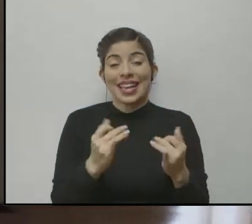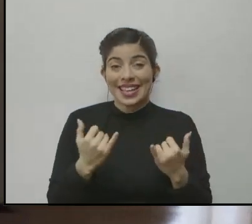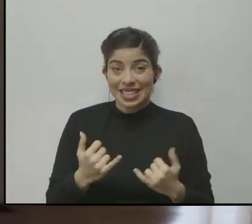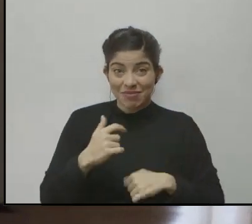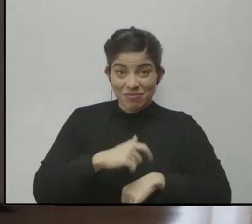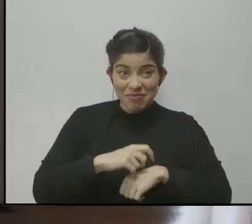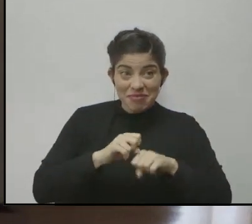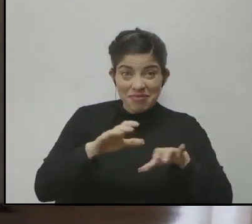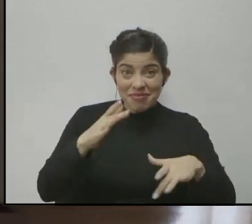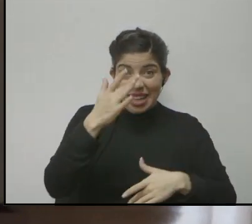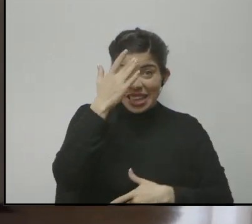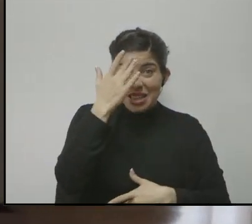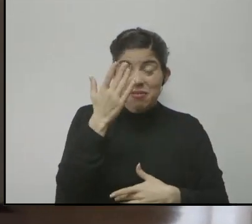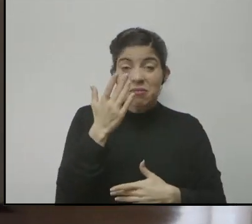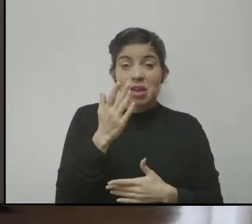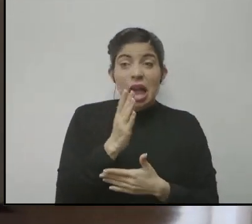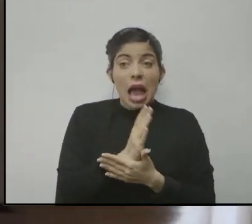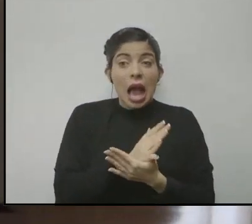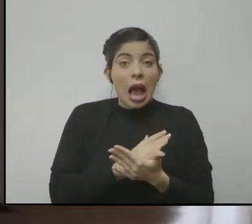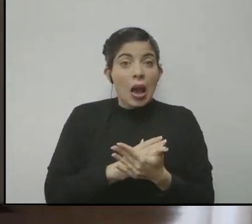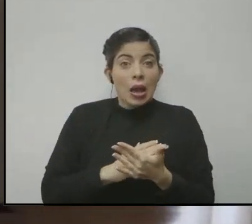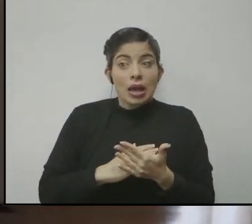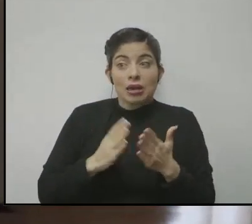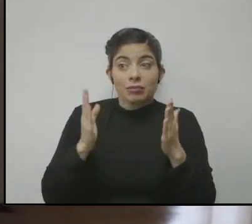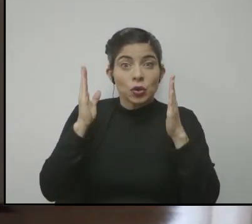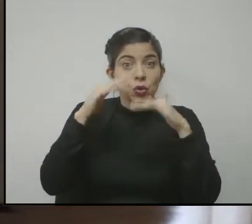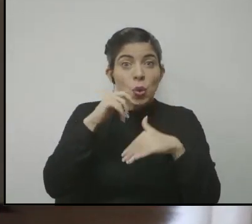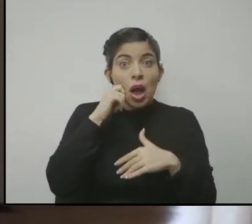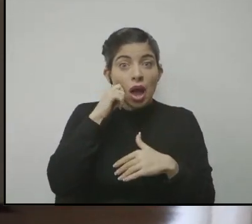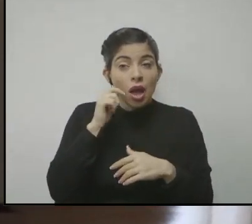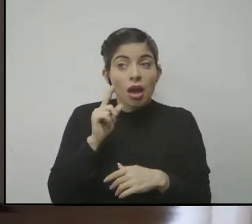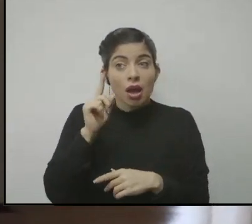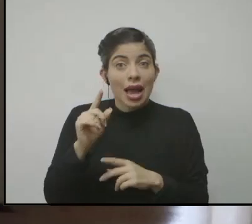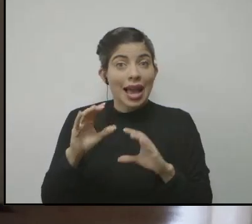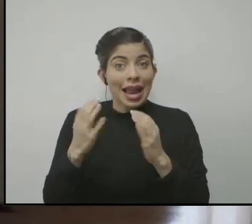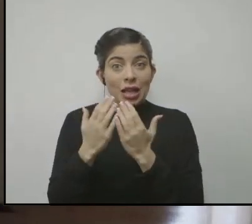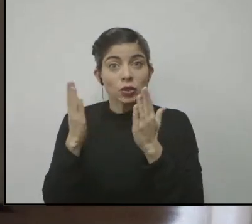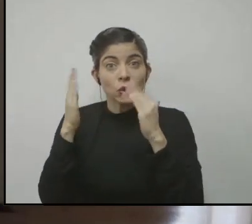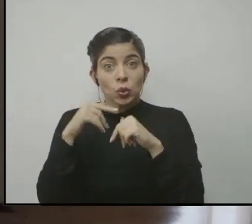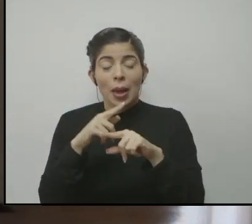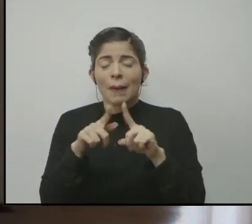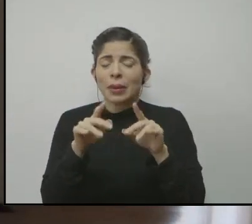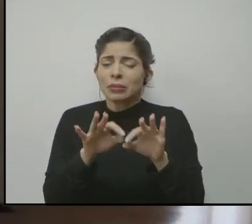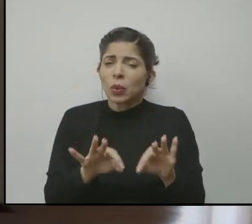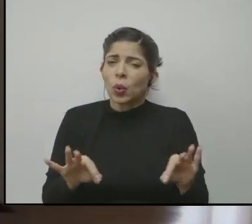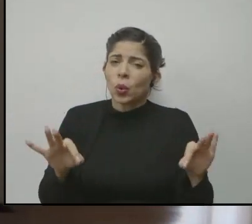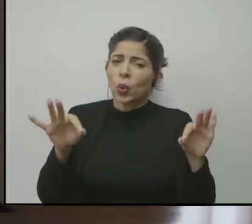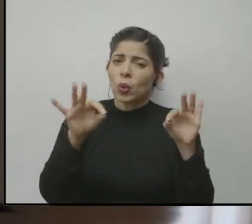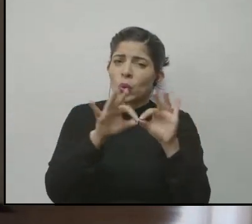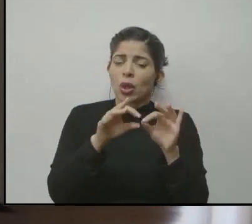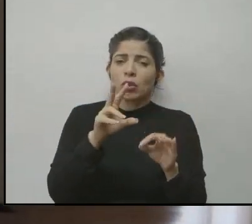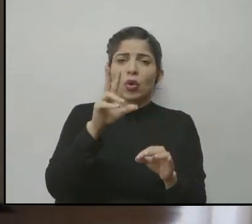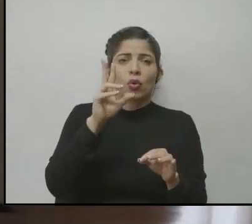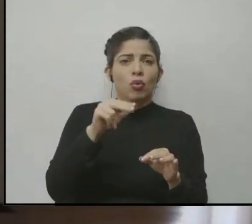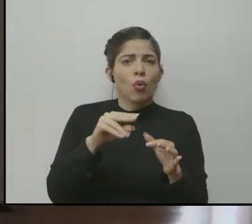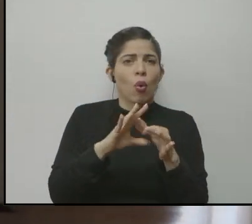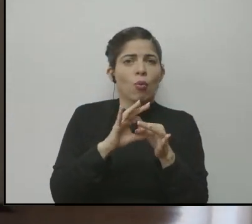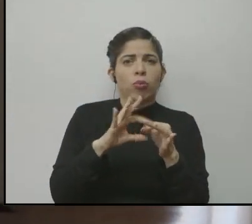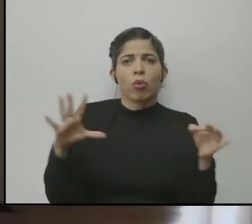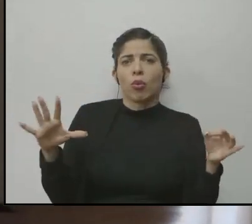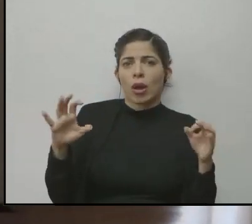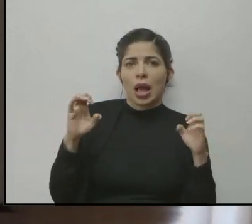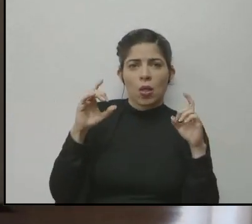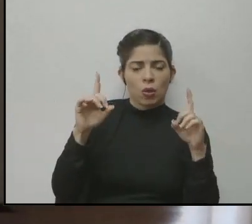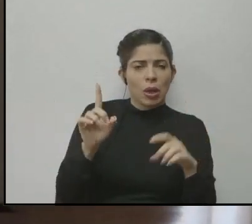momentos de pandemia aunque no tenemos clases presenciales es muy importante que no nos desvinculemos de la